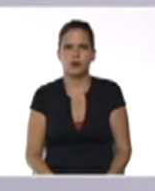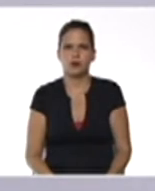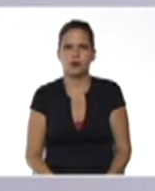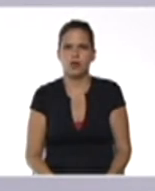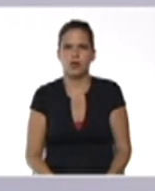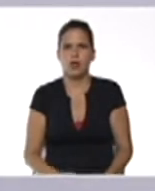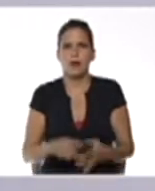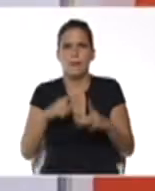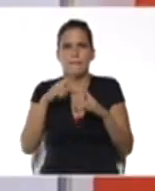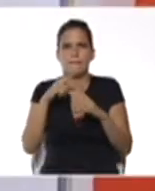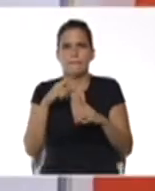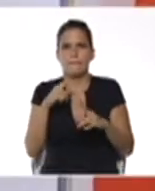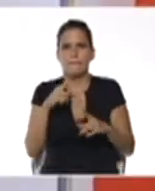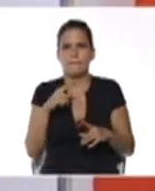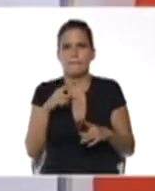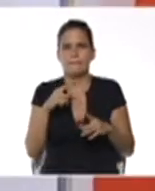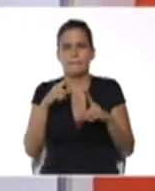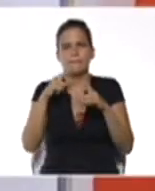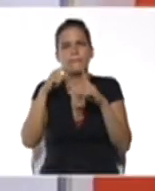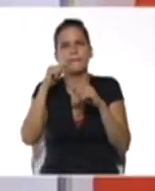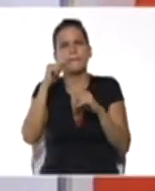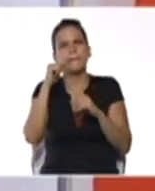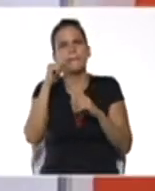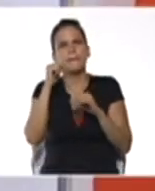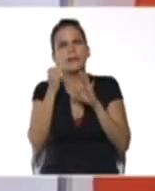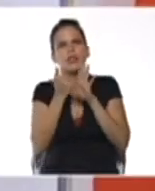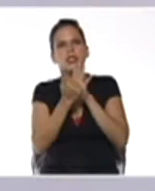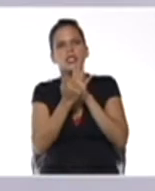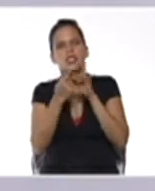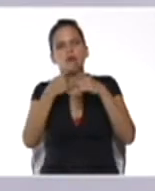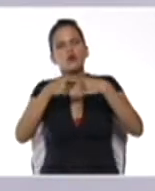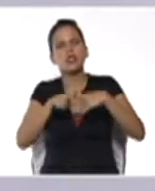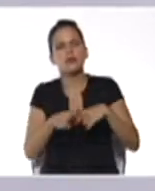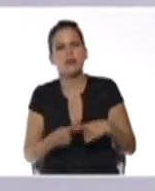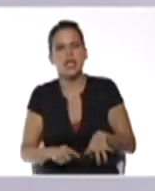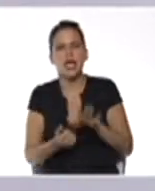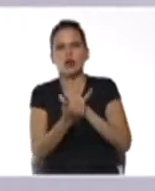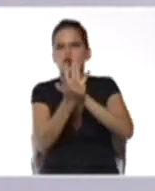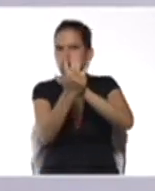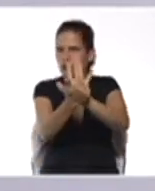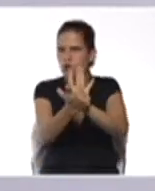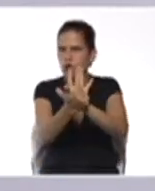menos, menos por más, sobreentiende que aquí es más, menos por más, menos.